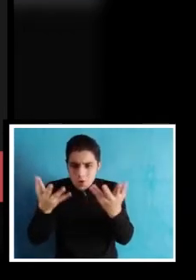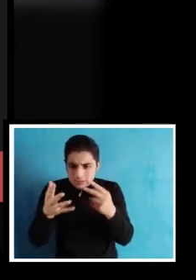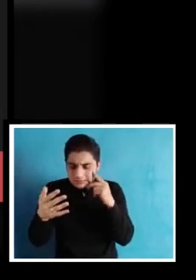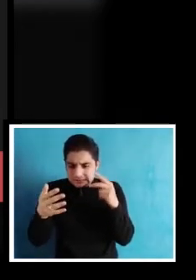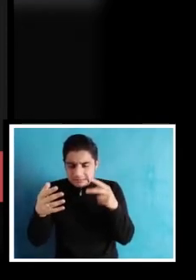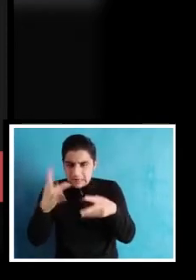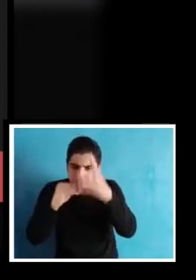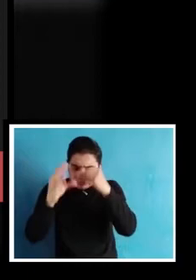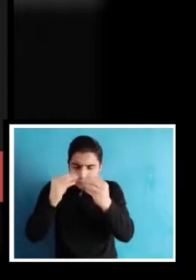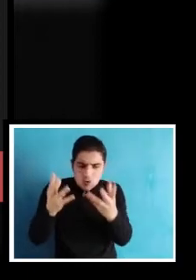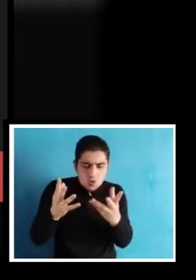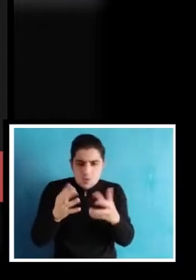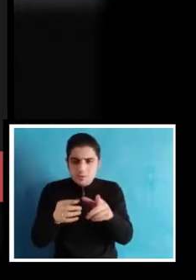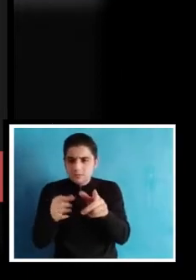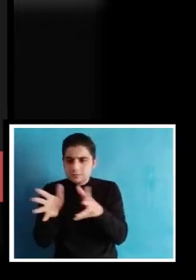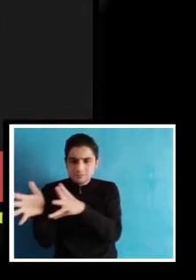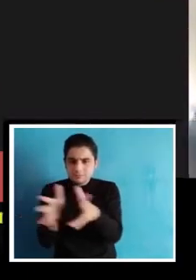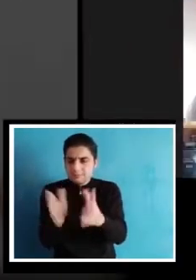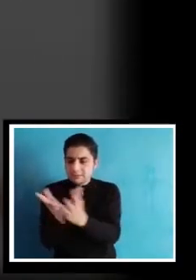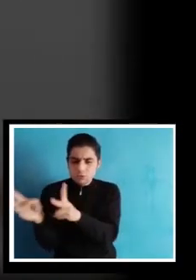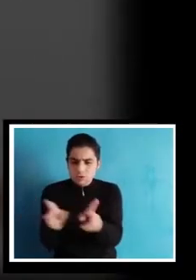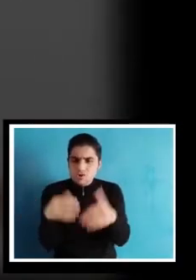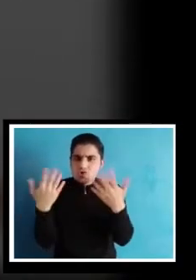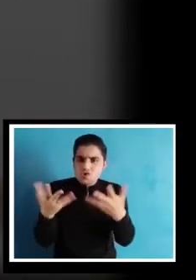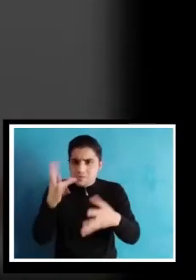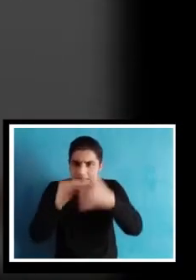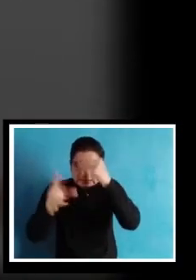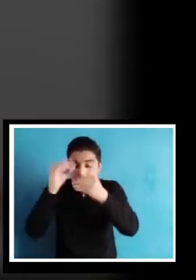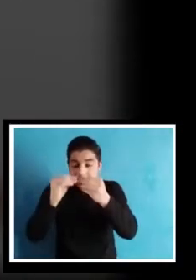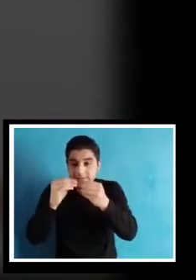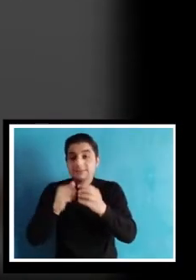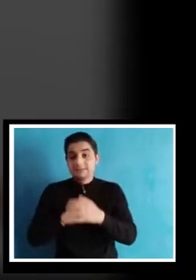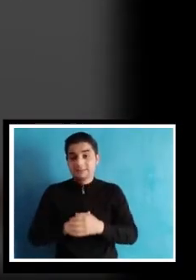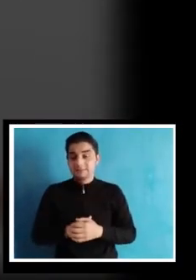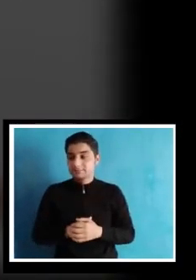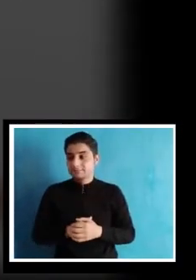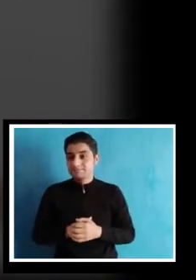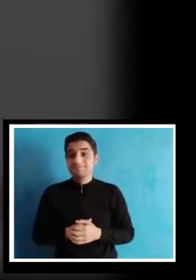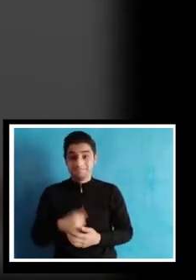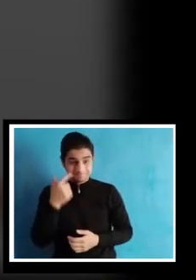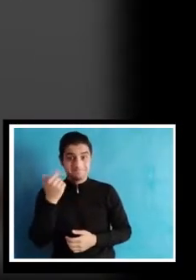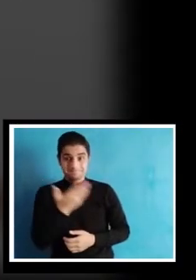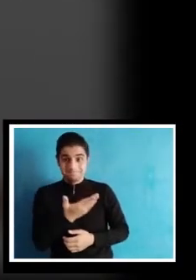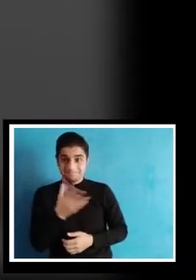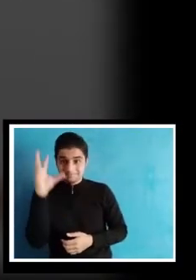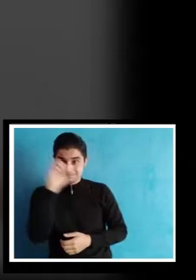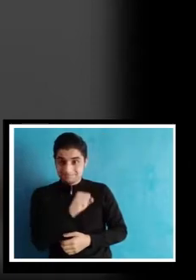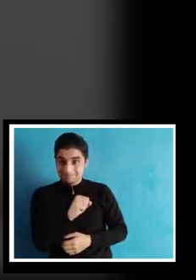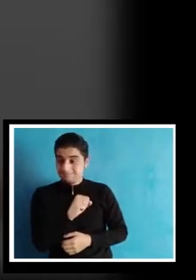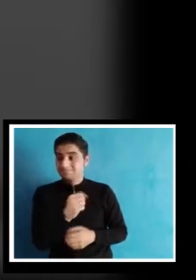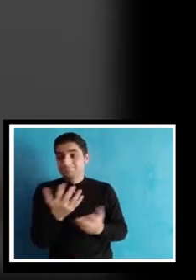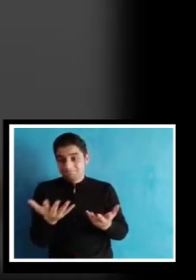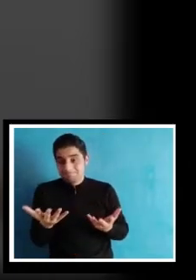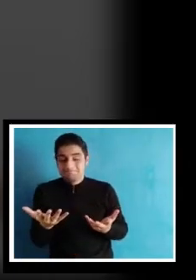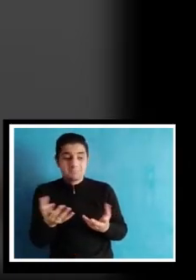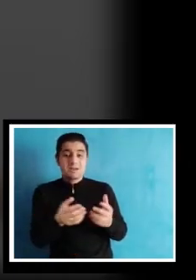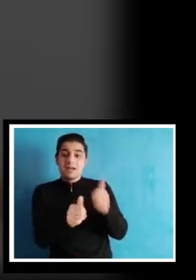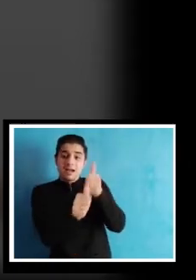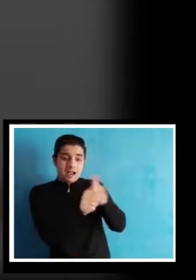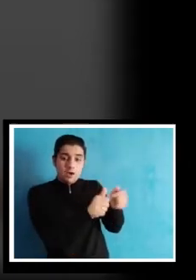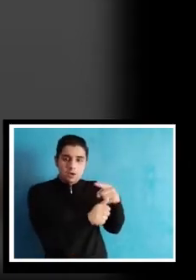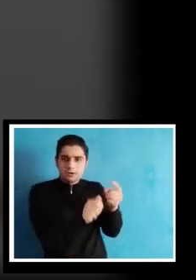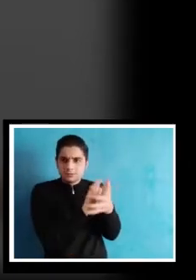el mejor camino de llegar a nuestros estudiantes. Como puede verse en las intervenciones hechas por mis compañeros,